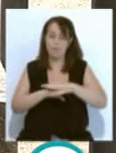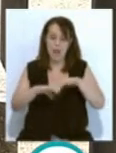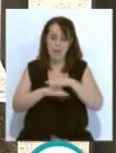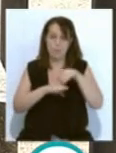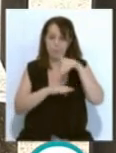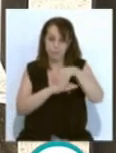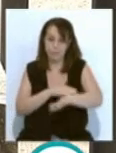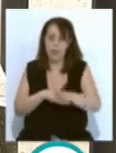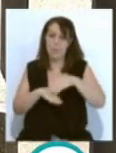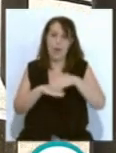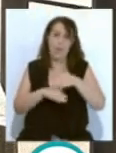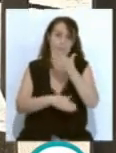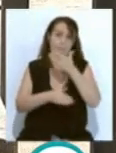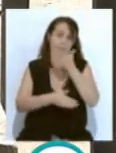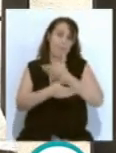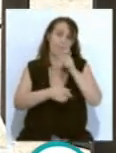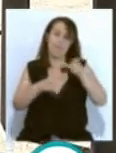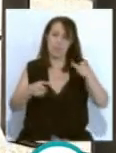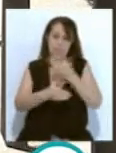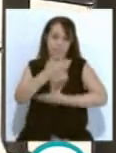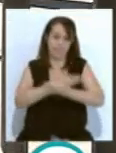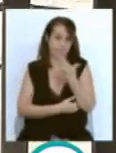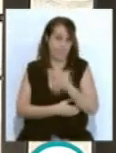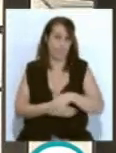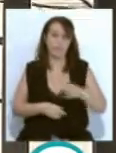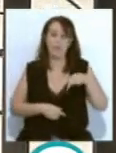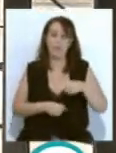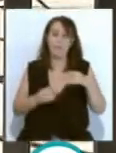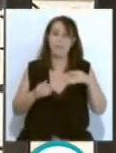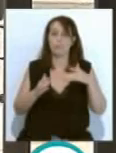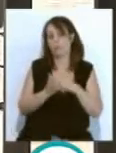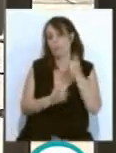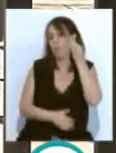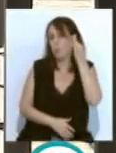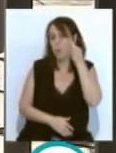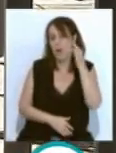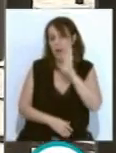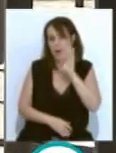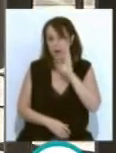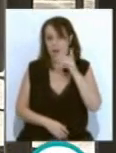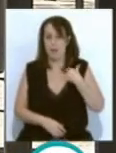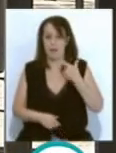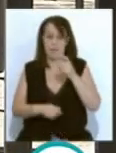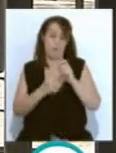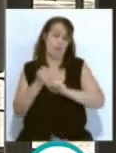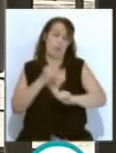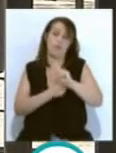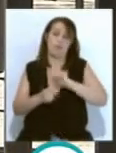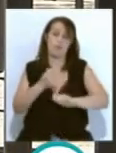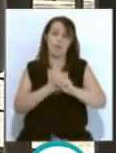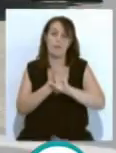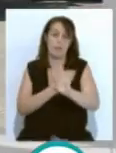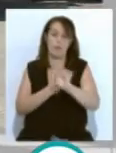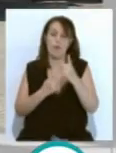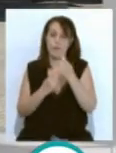La portavoz del grupo del PSOE en el Ayuntamiento, María José Rodríguez, ha destacado el papel de esta asociación de vecinos como el del resto en la